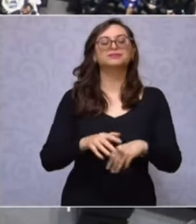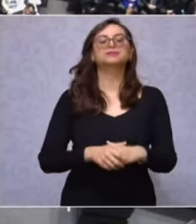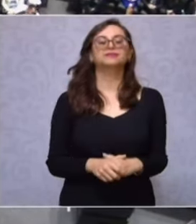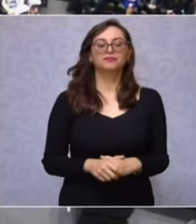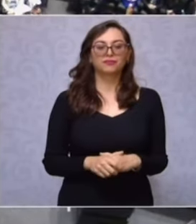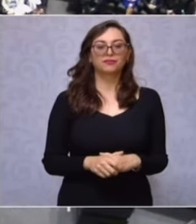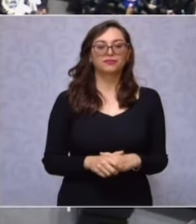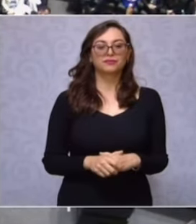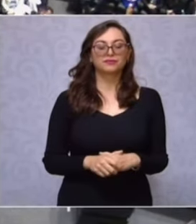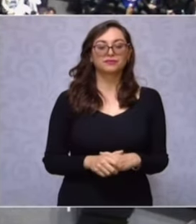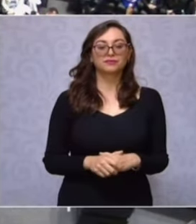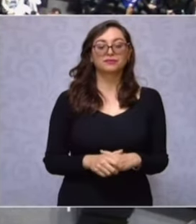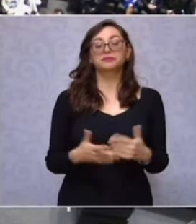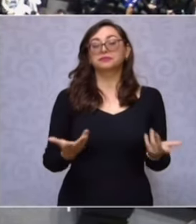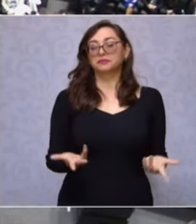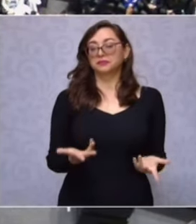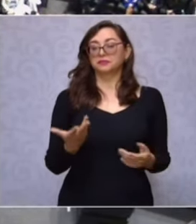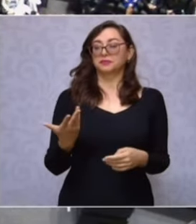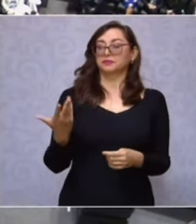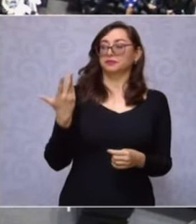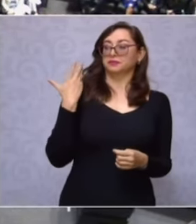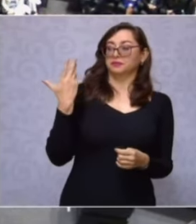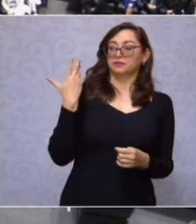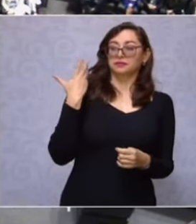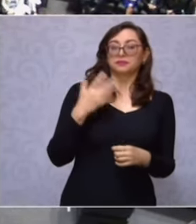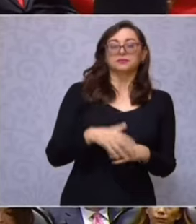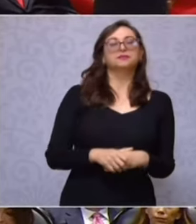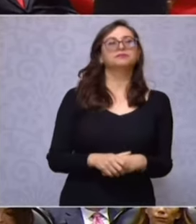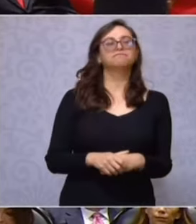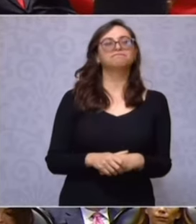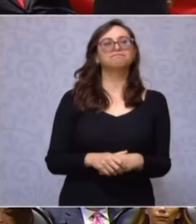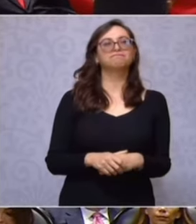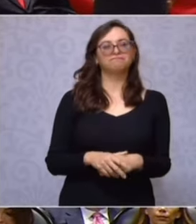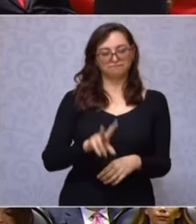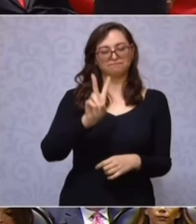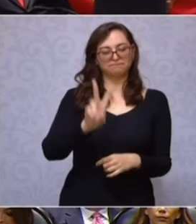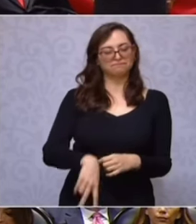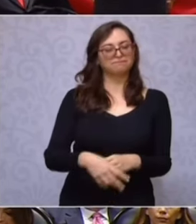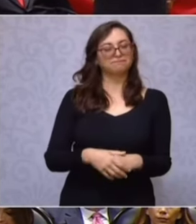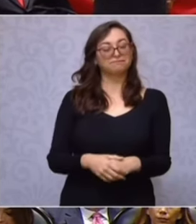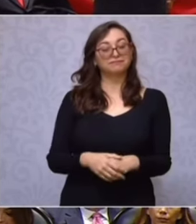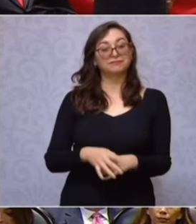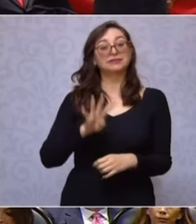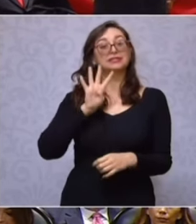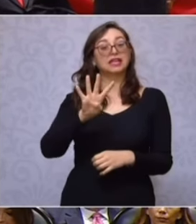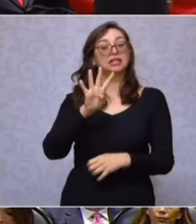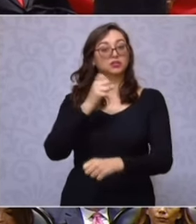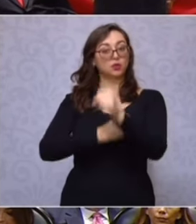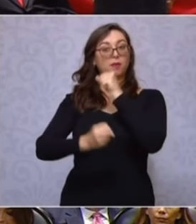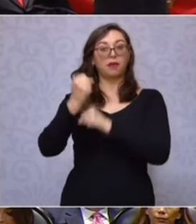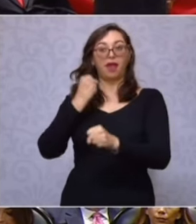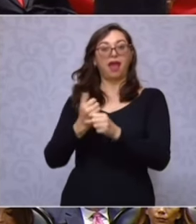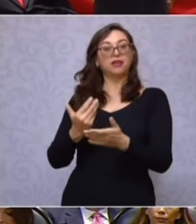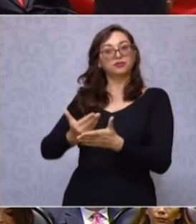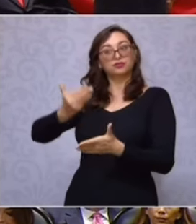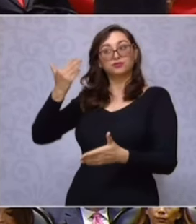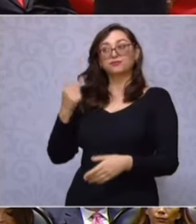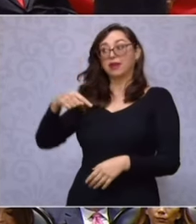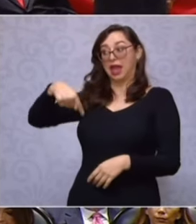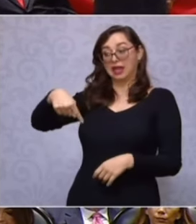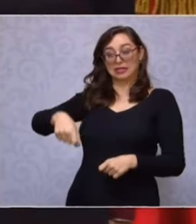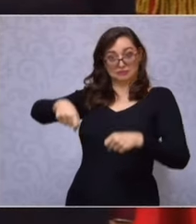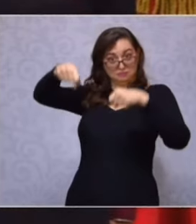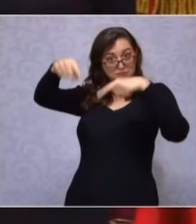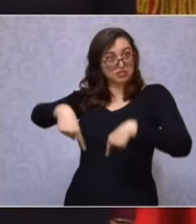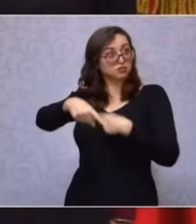Hace exactamente 19 años, en este mismo recinto, en un atropello